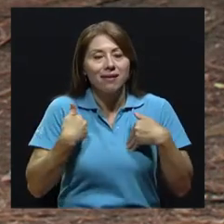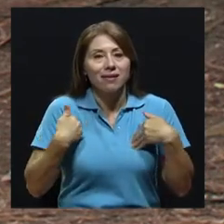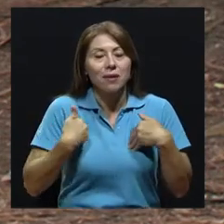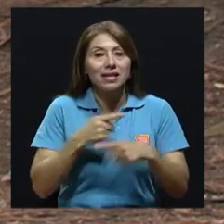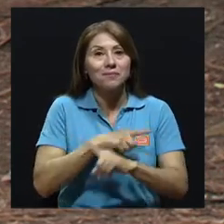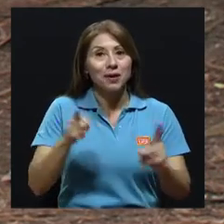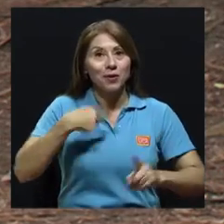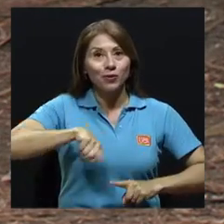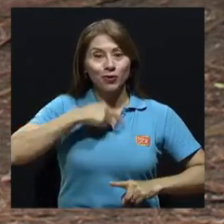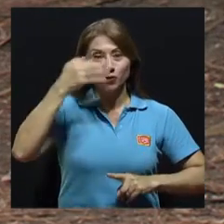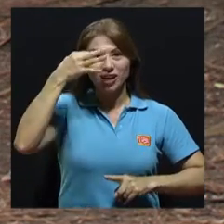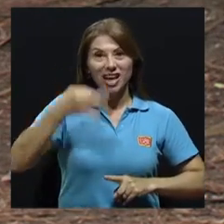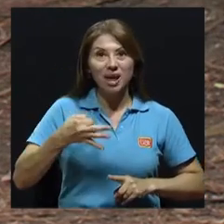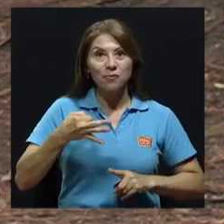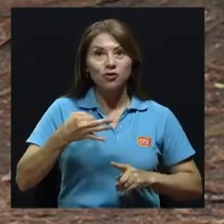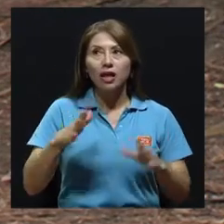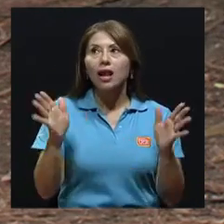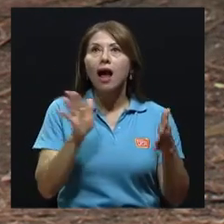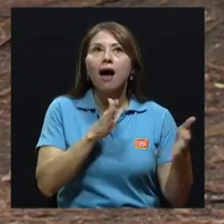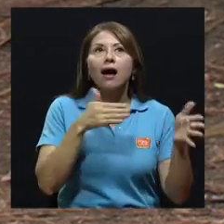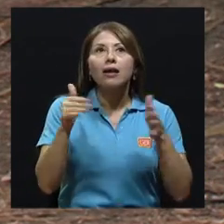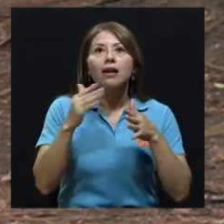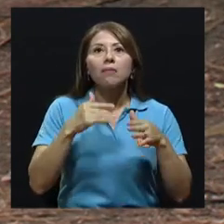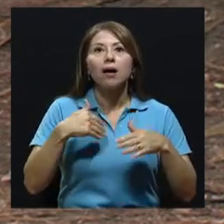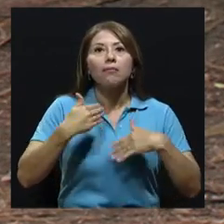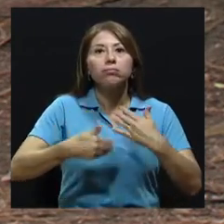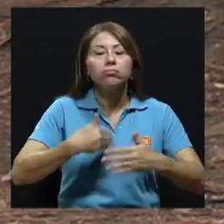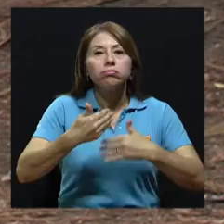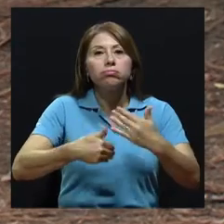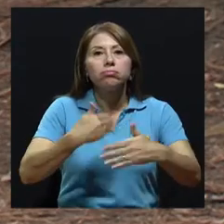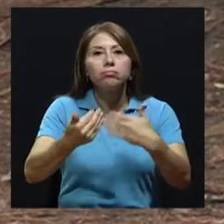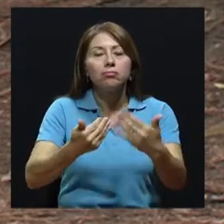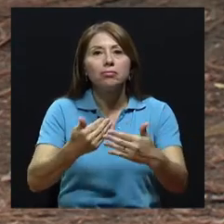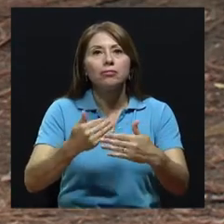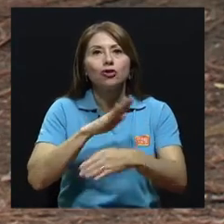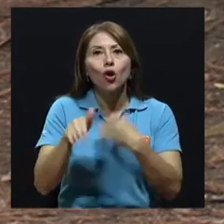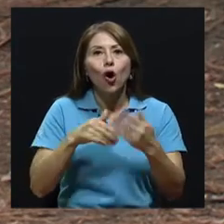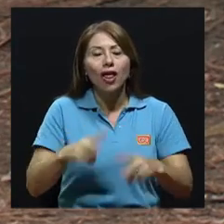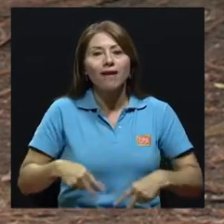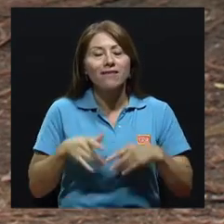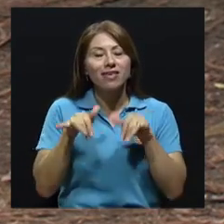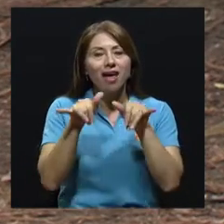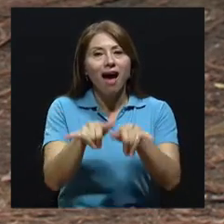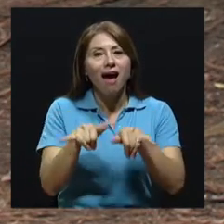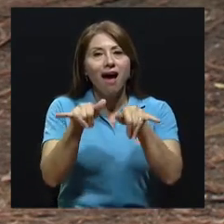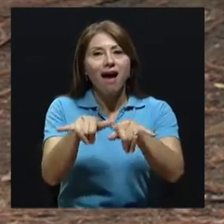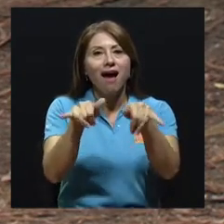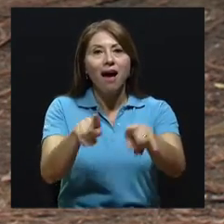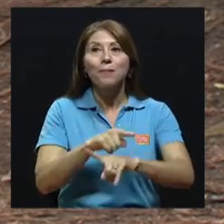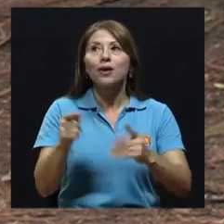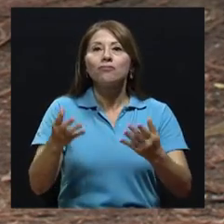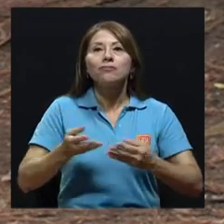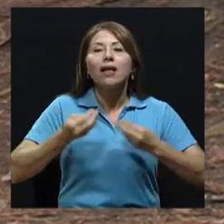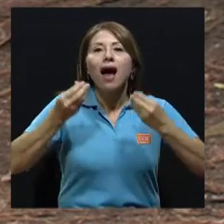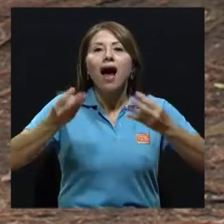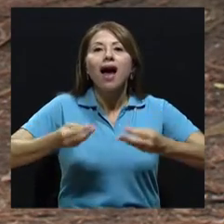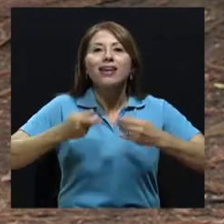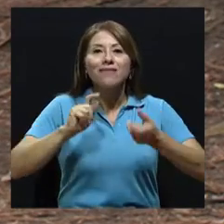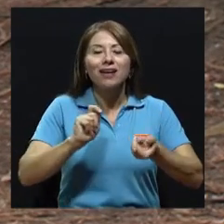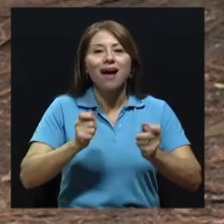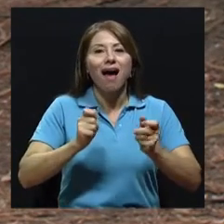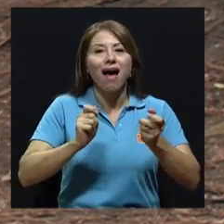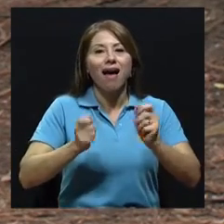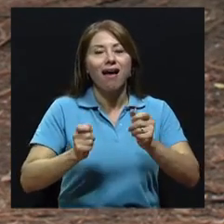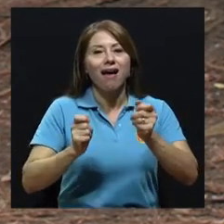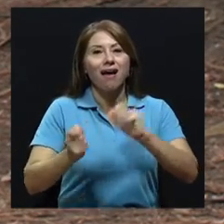pero creemos que va a ser renovable y para toda la vida. Pero este aire puede ir cambiando y lo vamos viendo que va cambiando cada día a